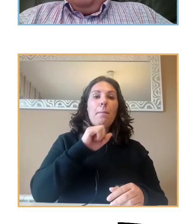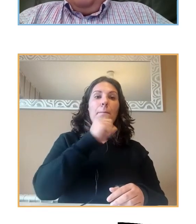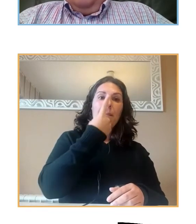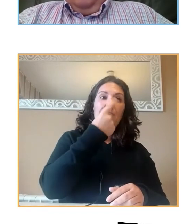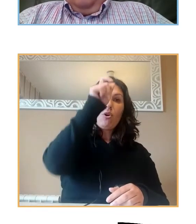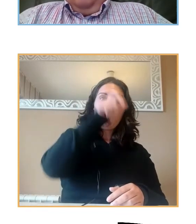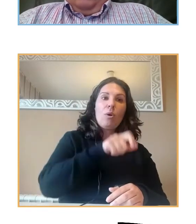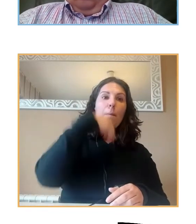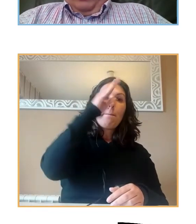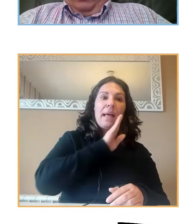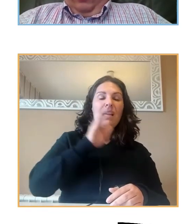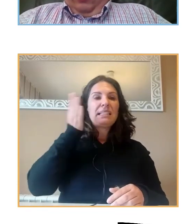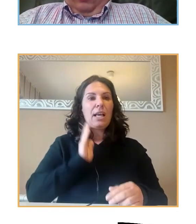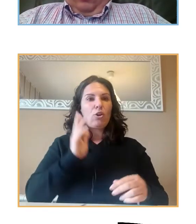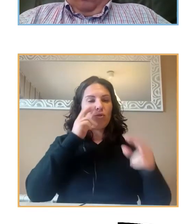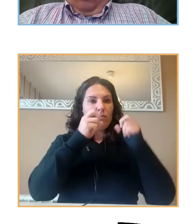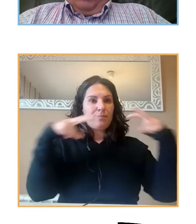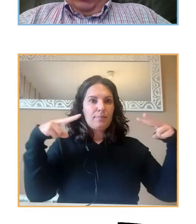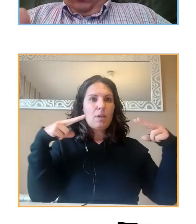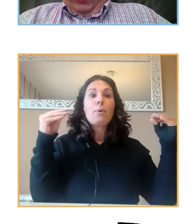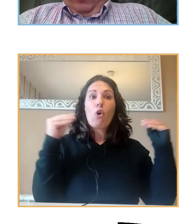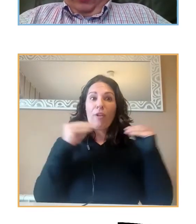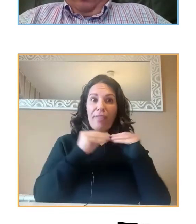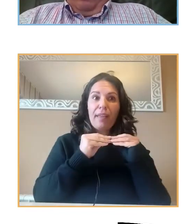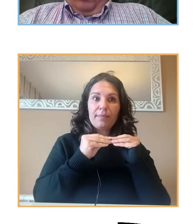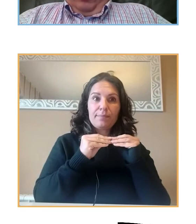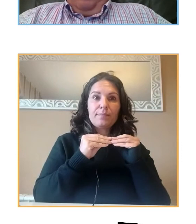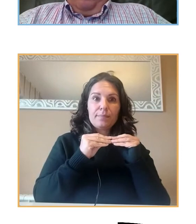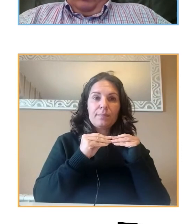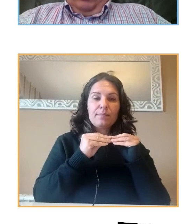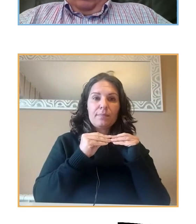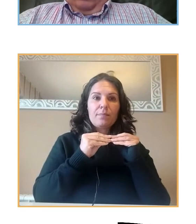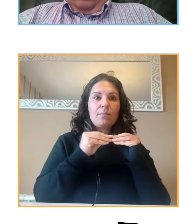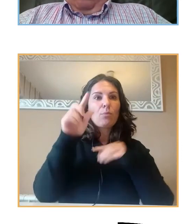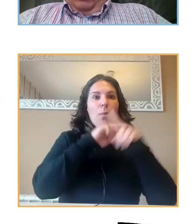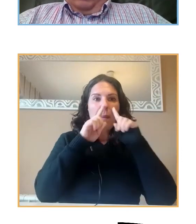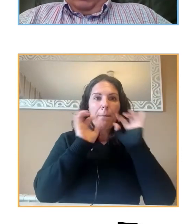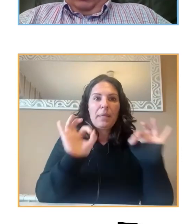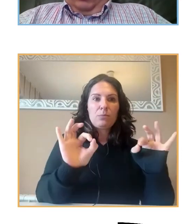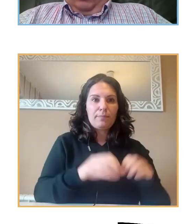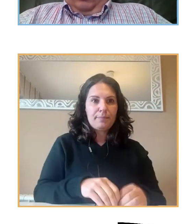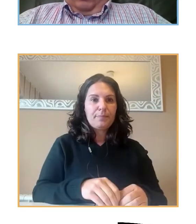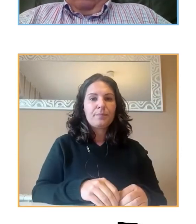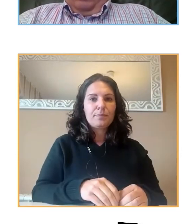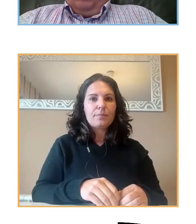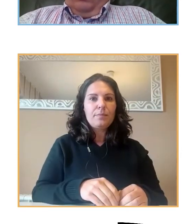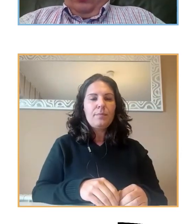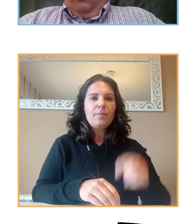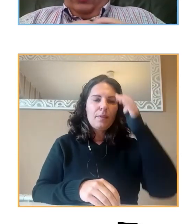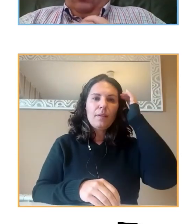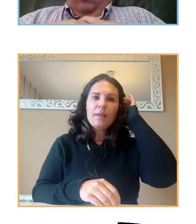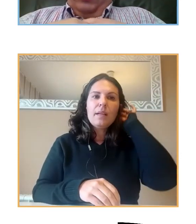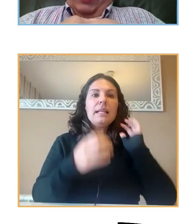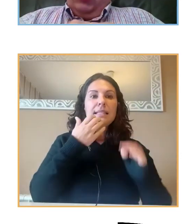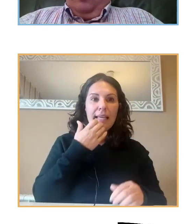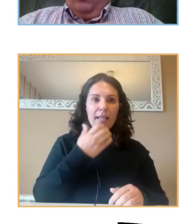de los hijos. Es decir, que coinciden tanto padres como los chicos en vez del mismo problema. Bien, si dividimos ahora,